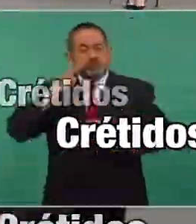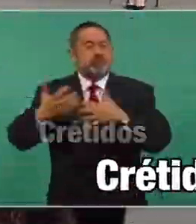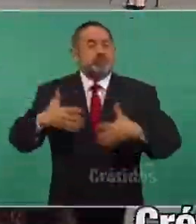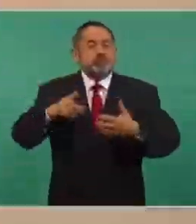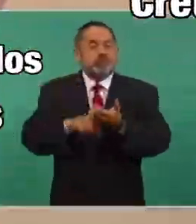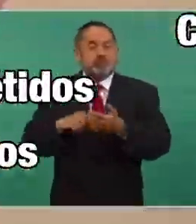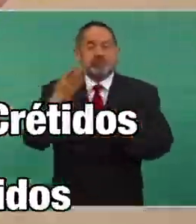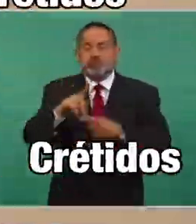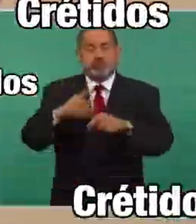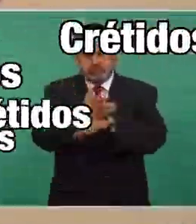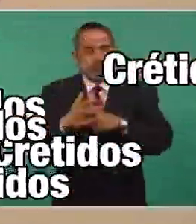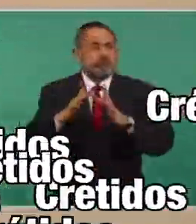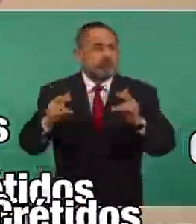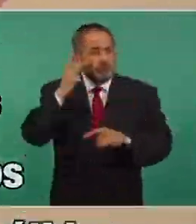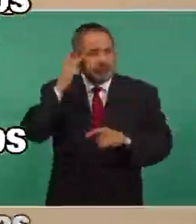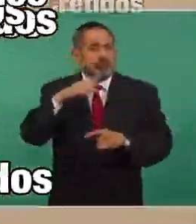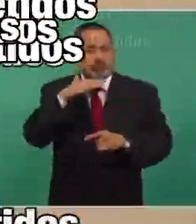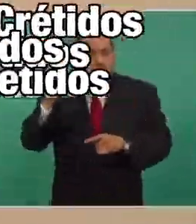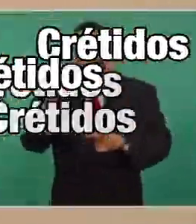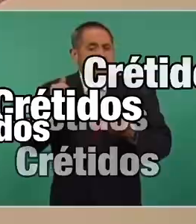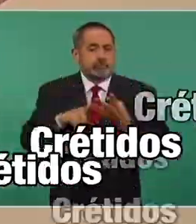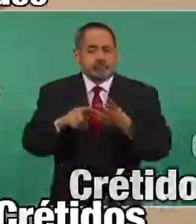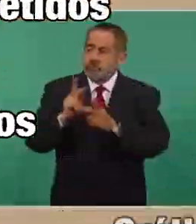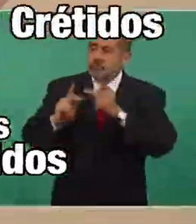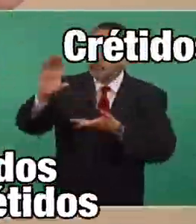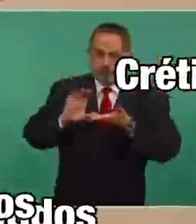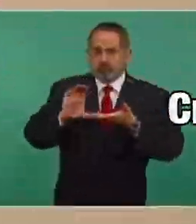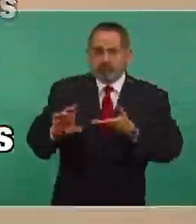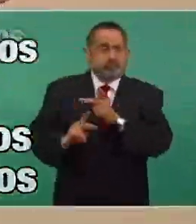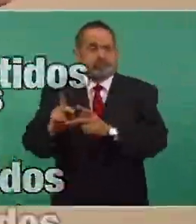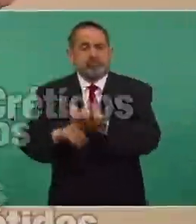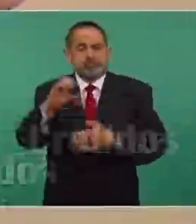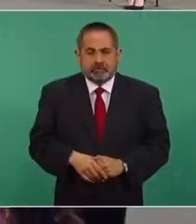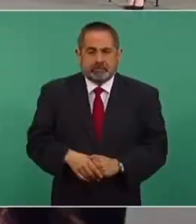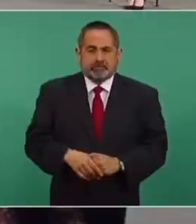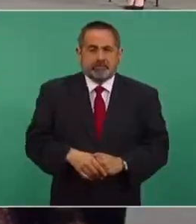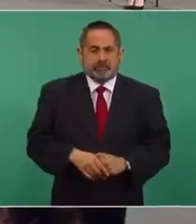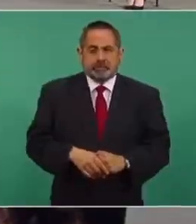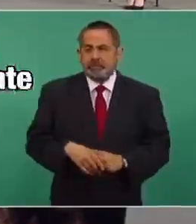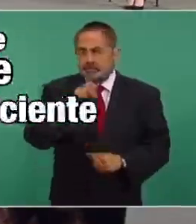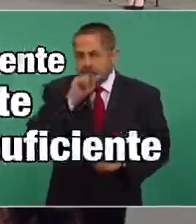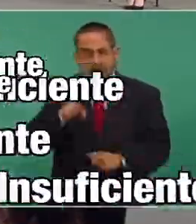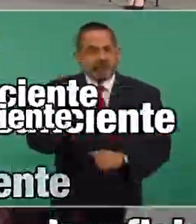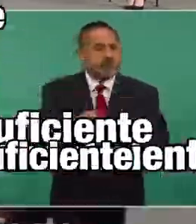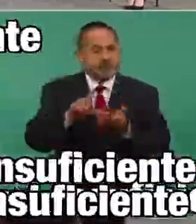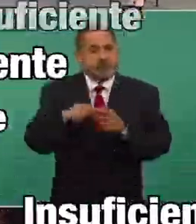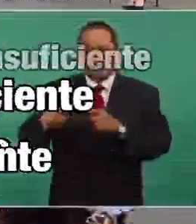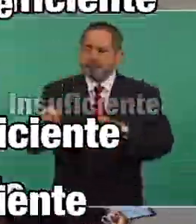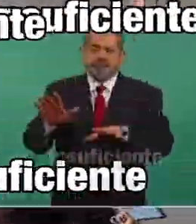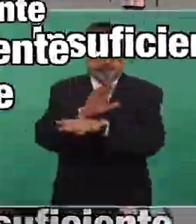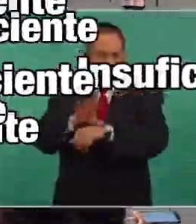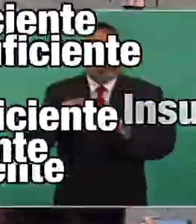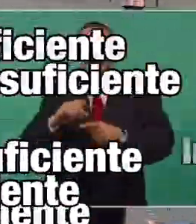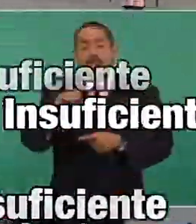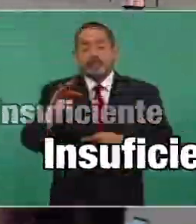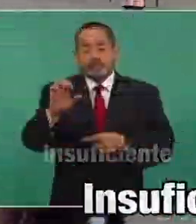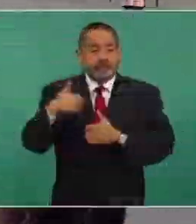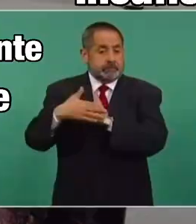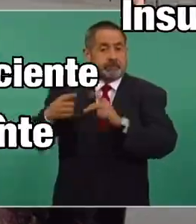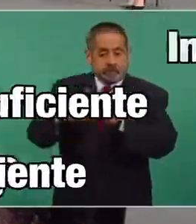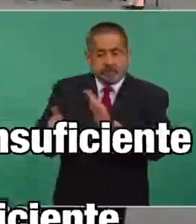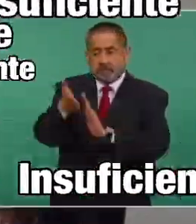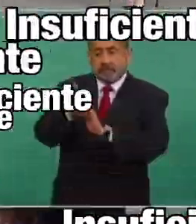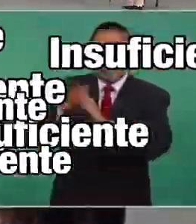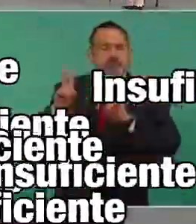empresas fabricantes y de los bancos de Estados Unidos, Francia, Corea, Alemania, que otorguen los créditos a la Comisión Federal de Electricidad. También como parte de la transición energética, Comisión Federal de Electricidad iniciará la